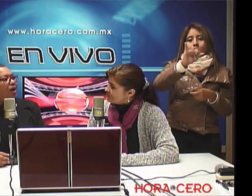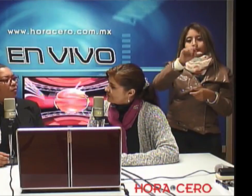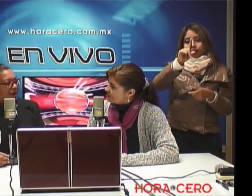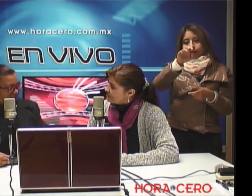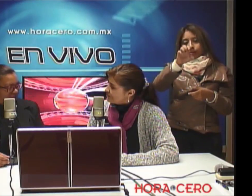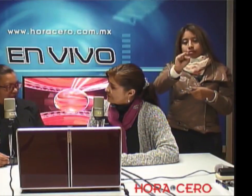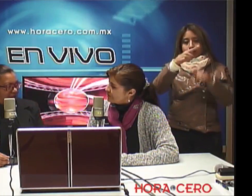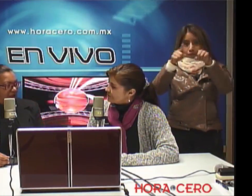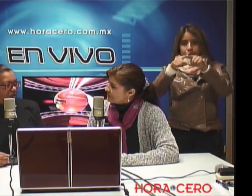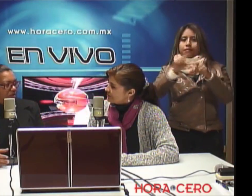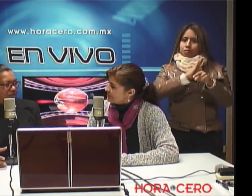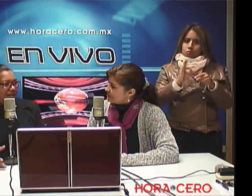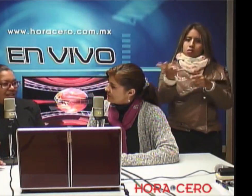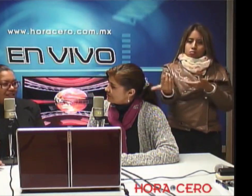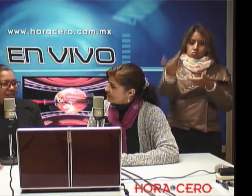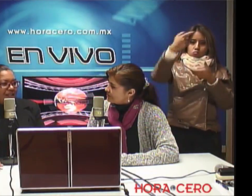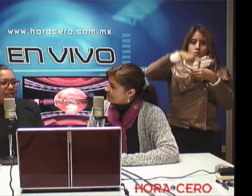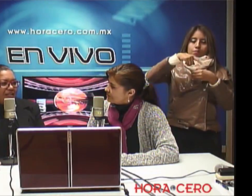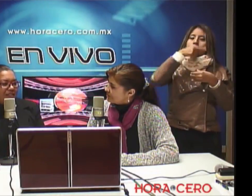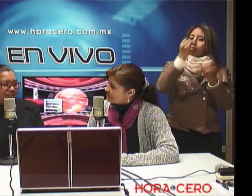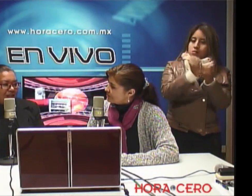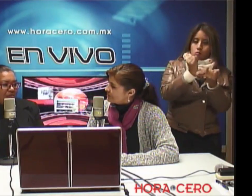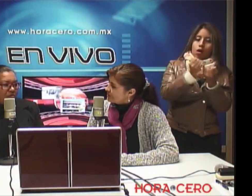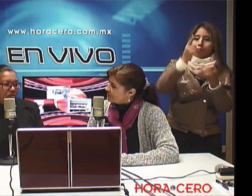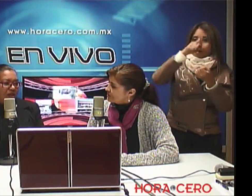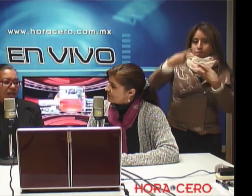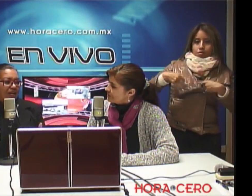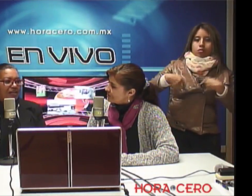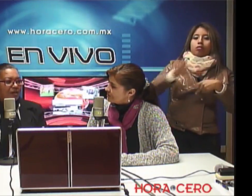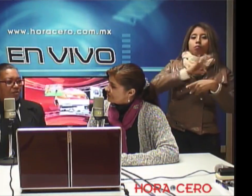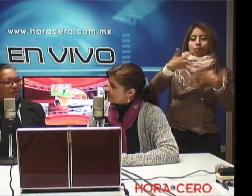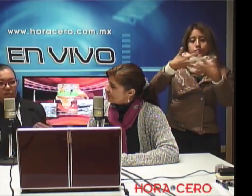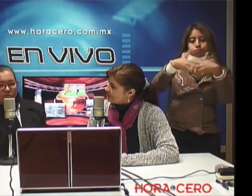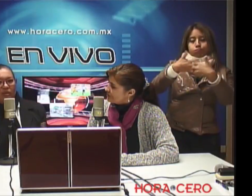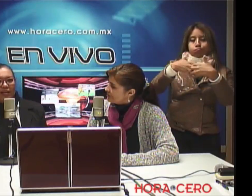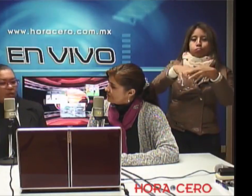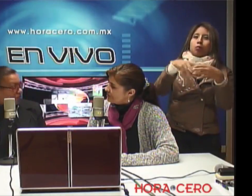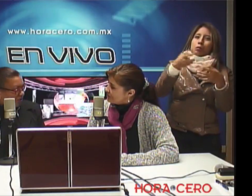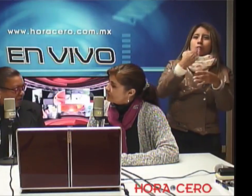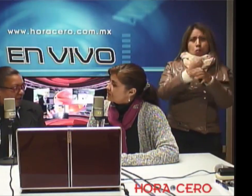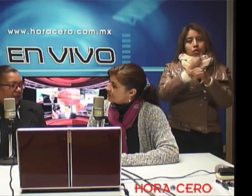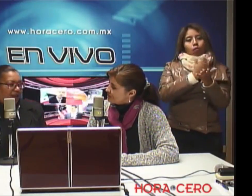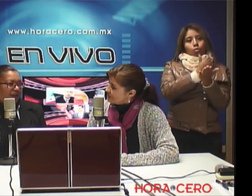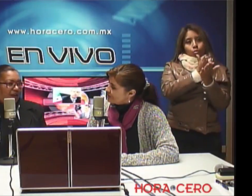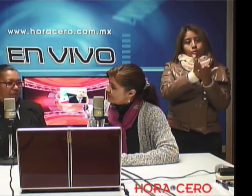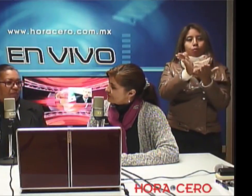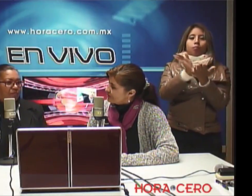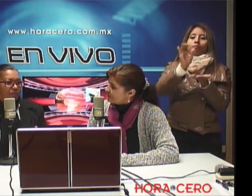el medio laboral. Entonces, sí necesitamos, ya que estamos hablando mucho de la inclusión,